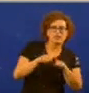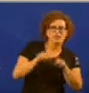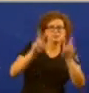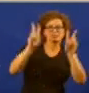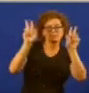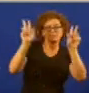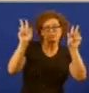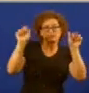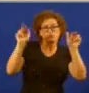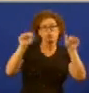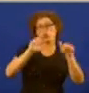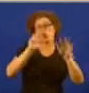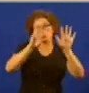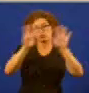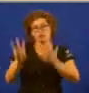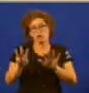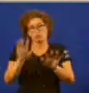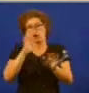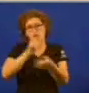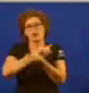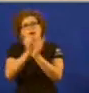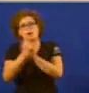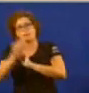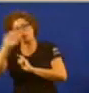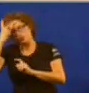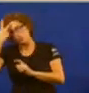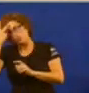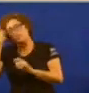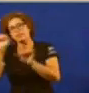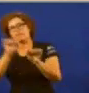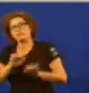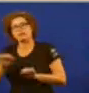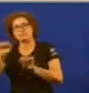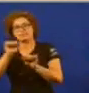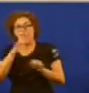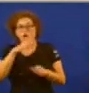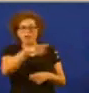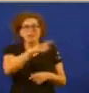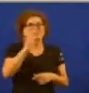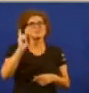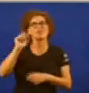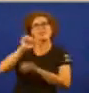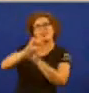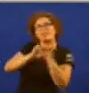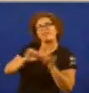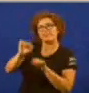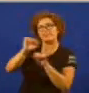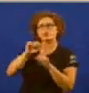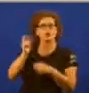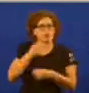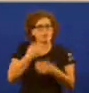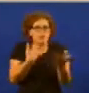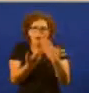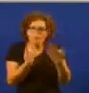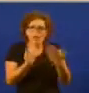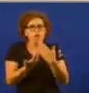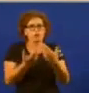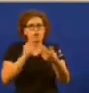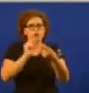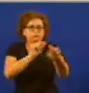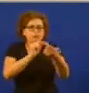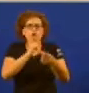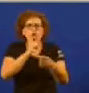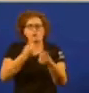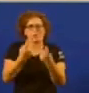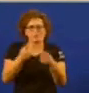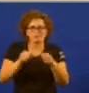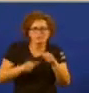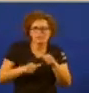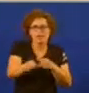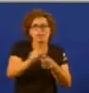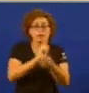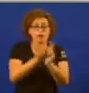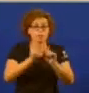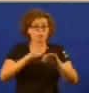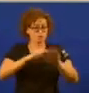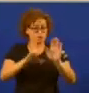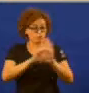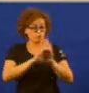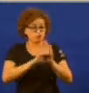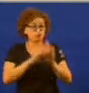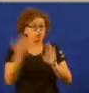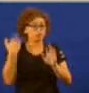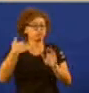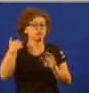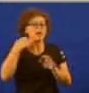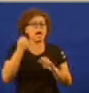e hoxe precisan pasar da mera defensa a aceptar unha discusión aberta sobre os cambios necesarios porque a Constitución Española de